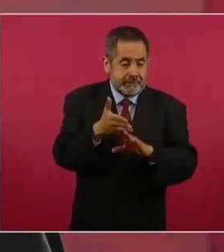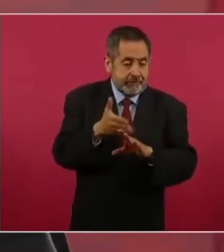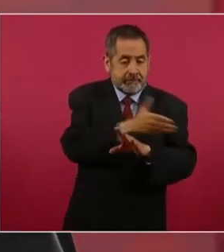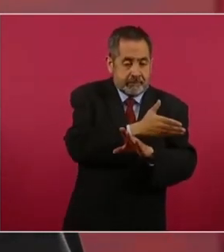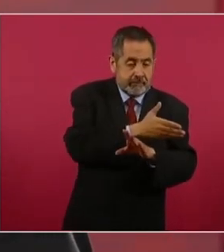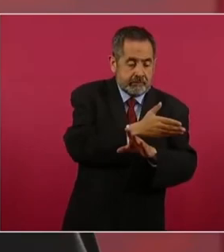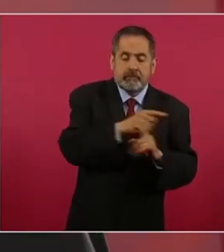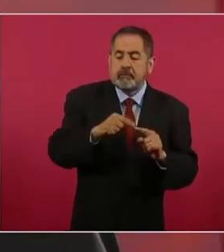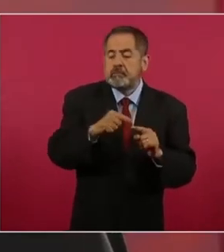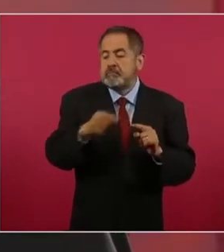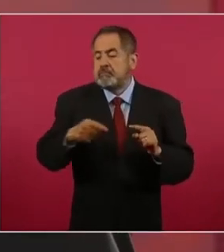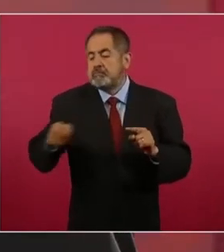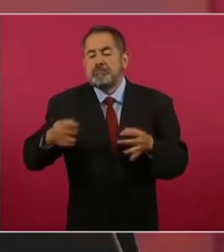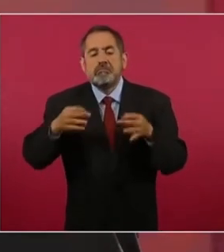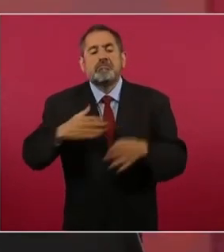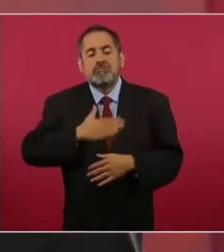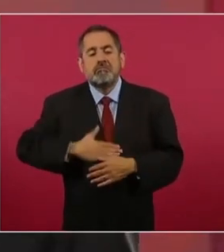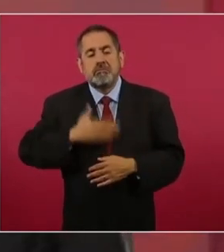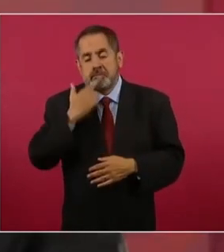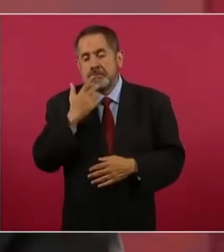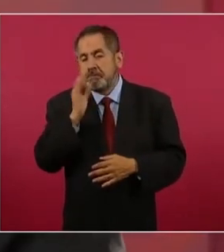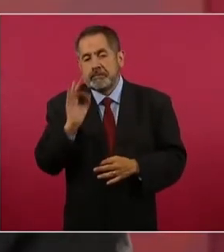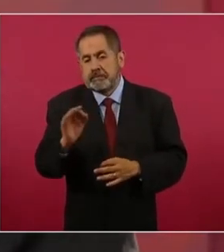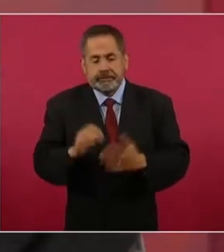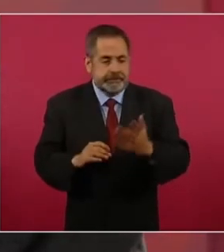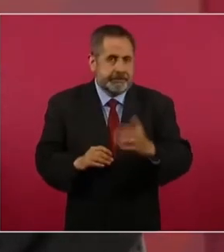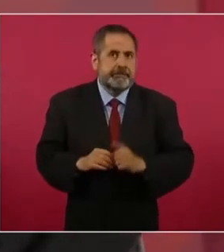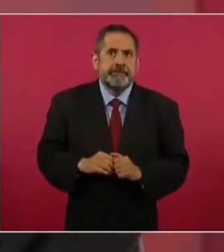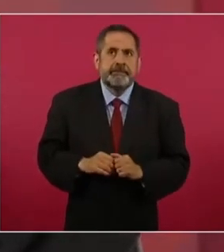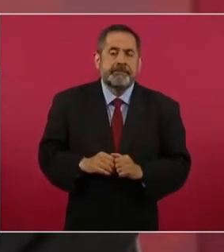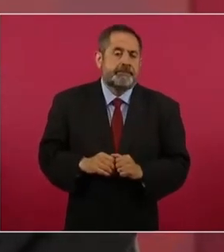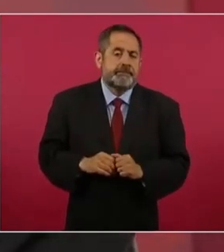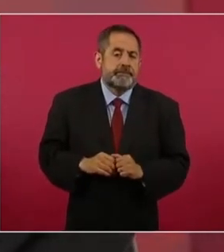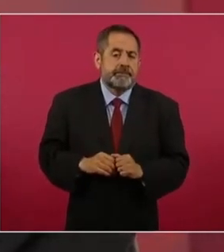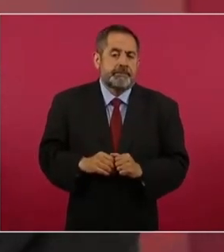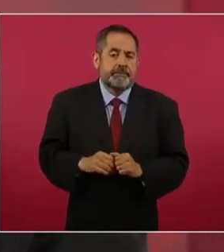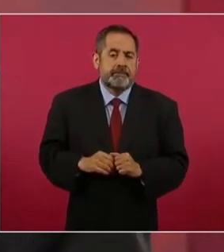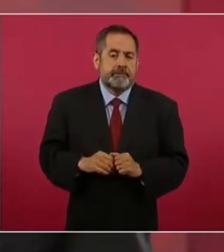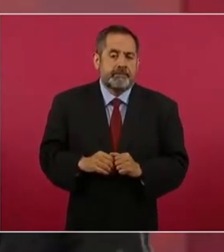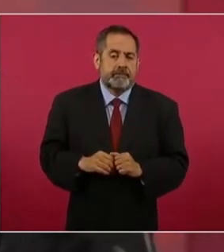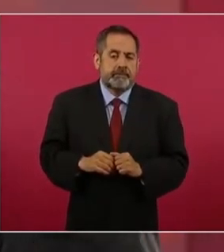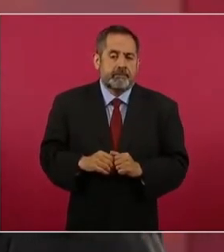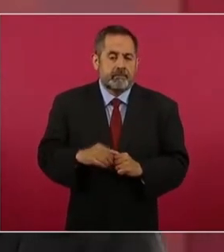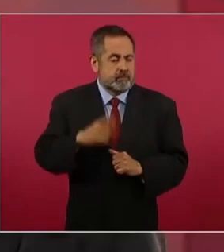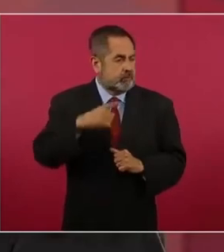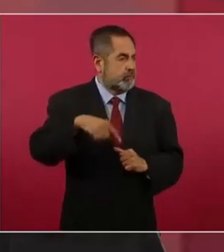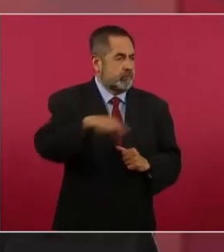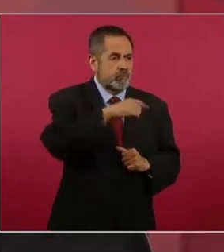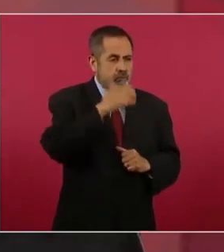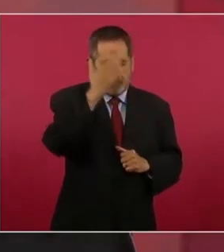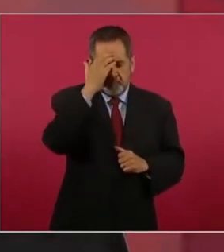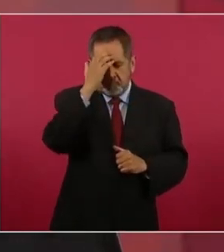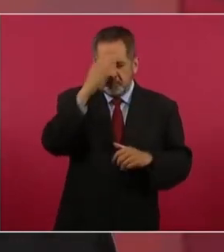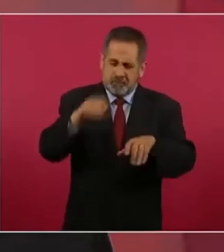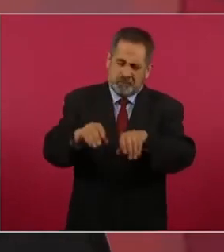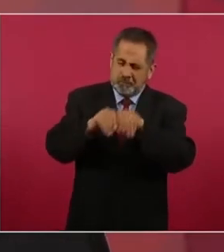El que se conozcan todos los hechos